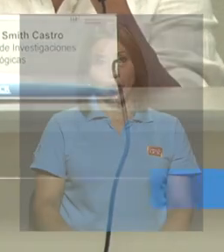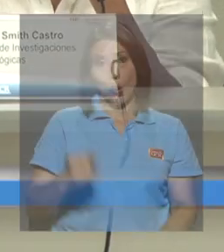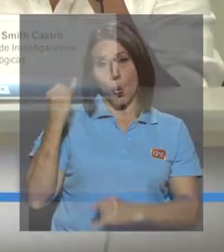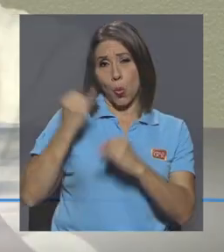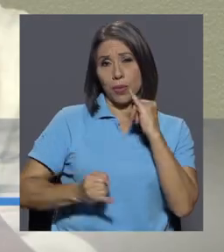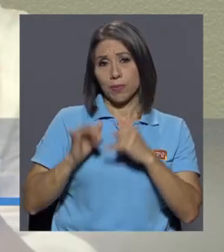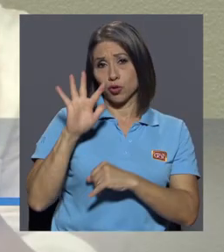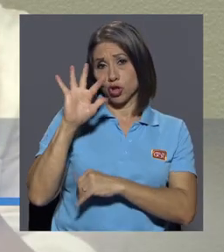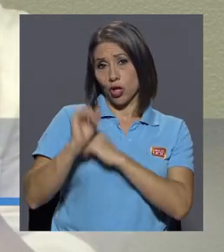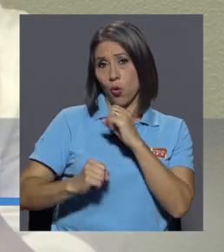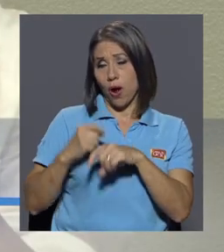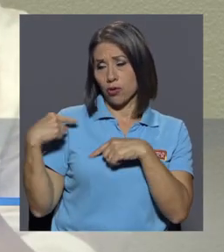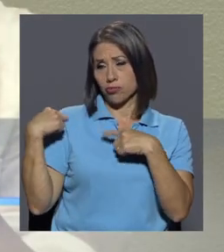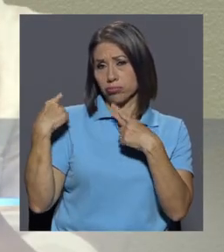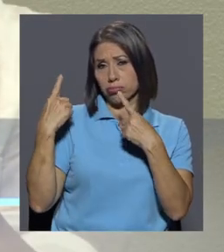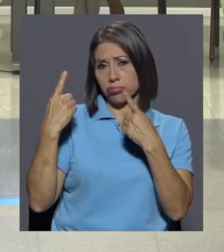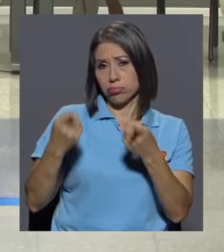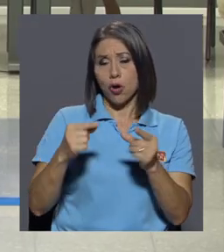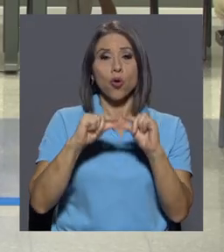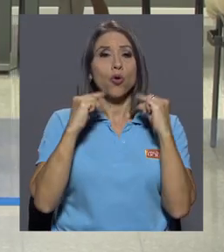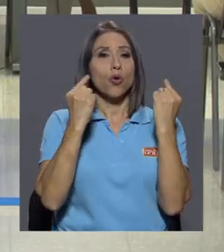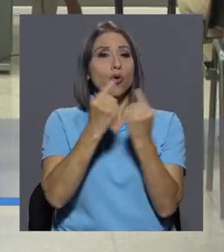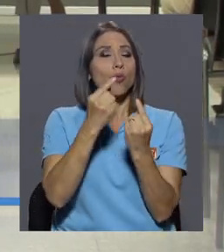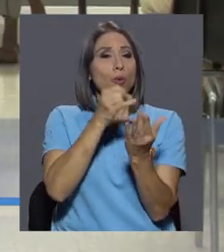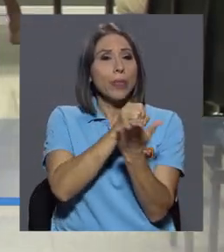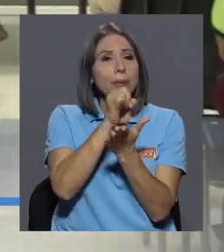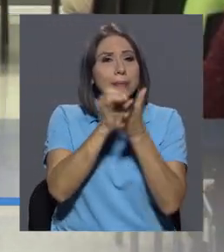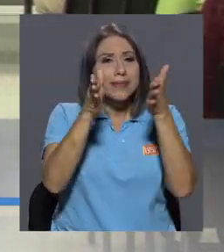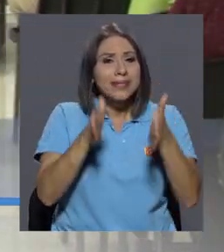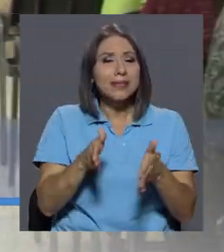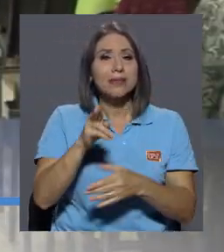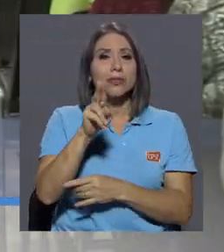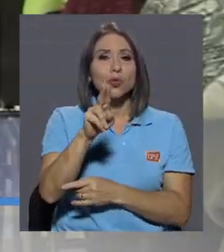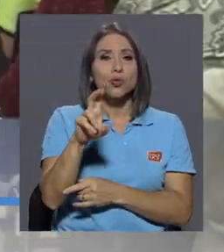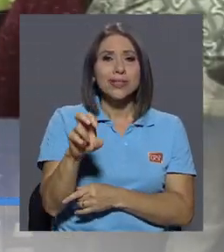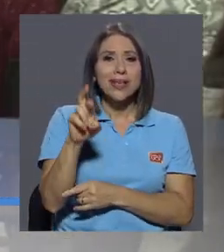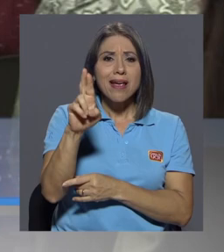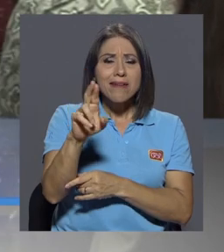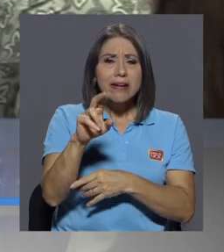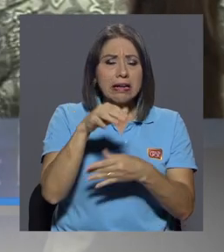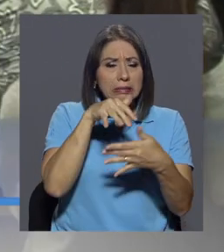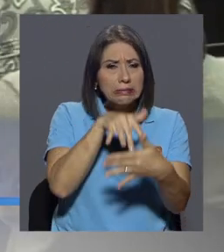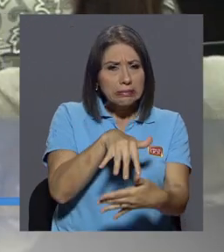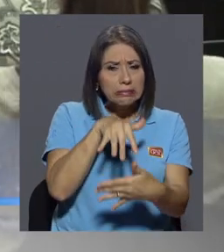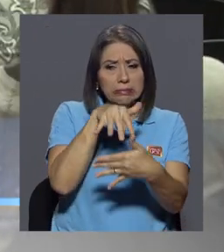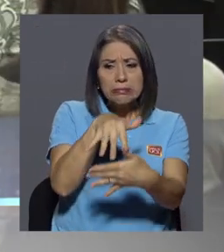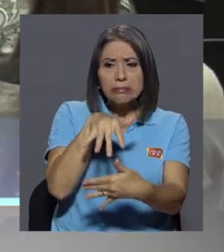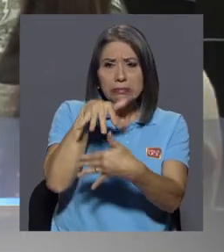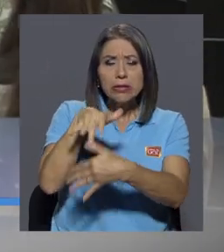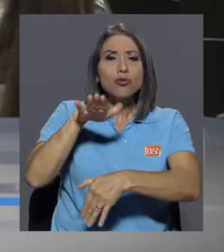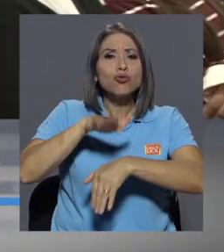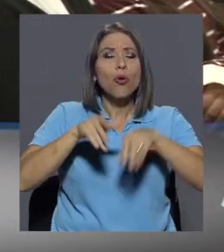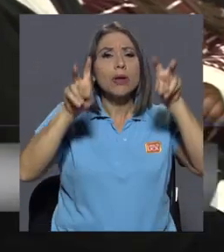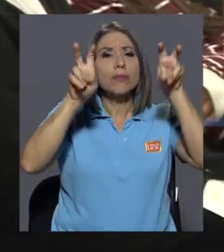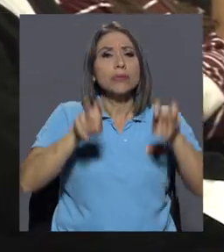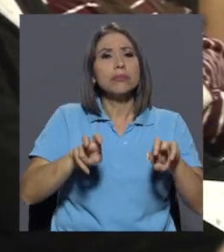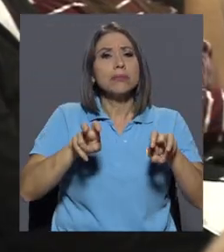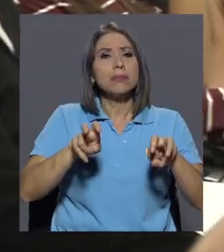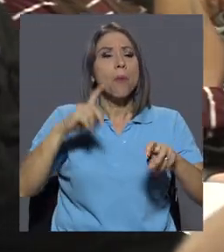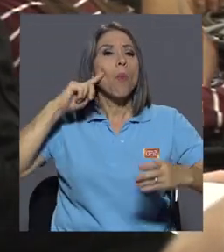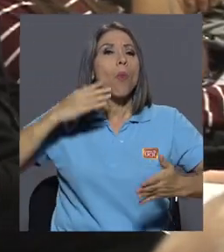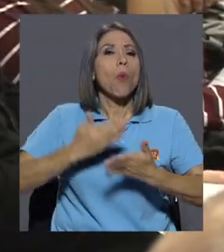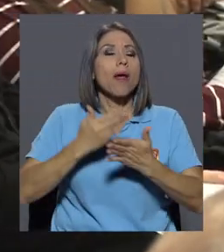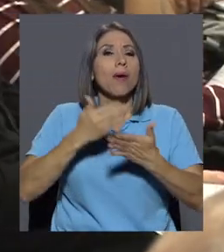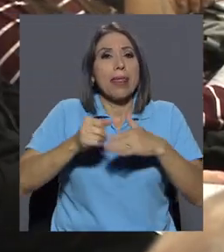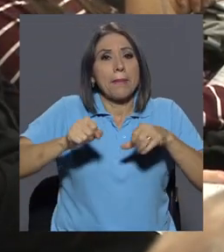En últimos cinco años, un grupo de investigadores de la UCR han estado realizando estudios en torno a la prueba de aptitud académica que